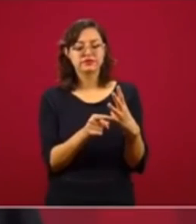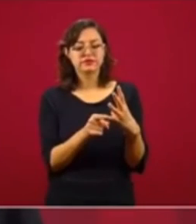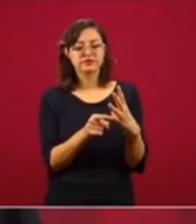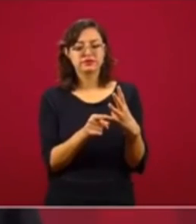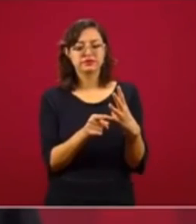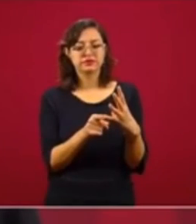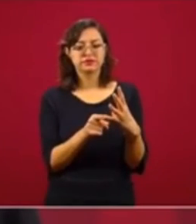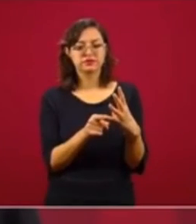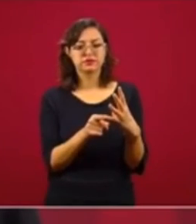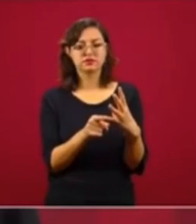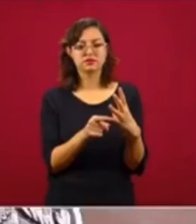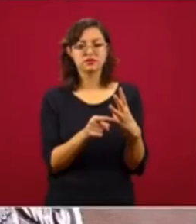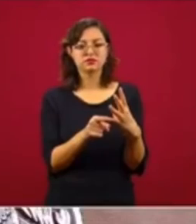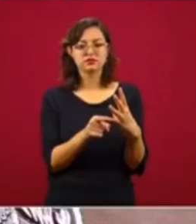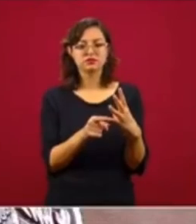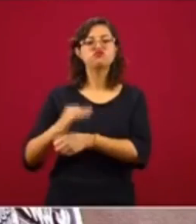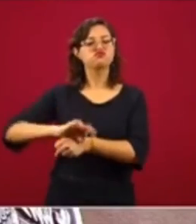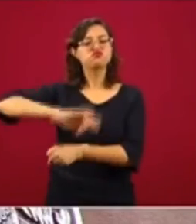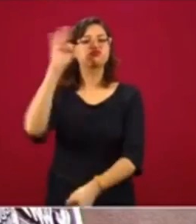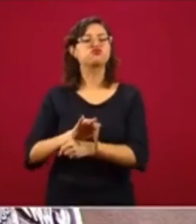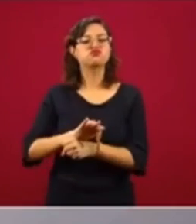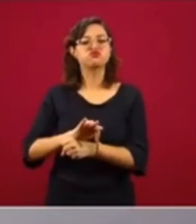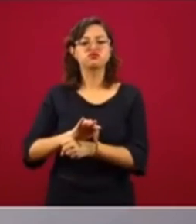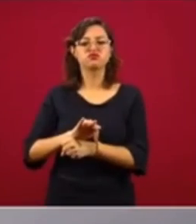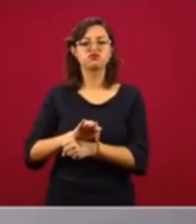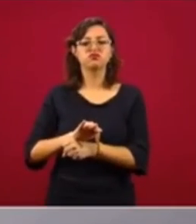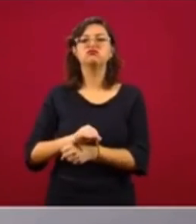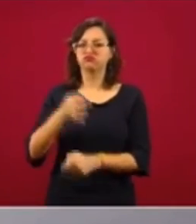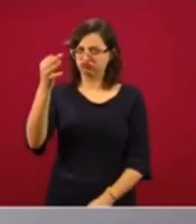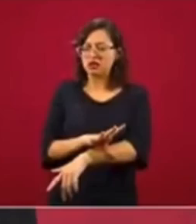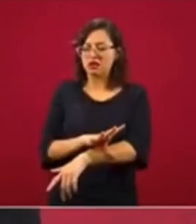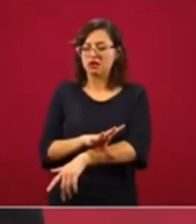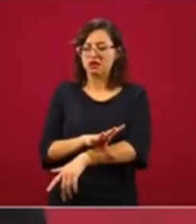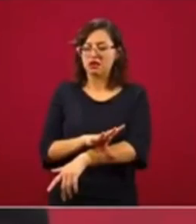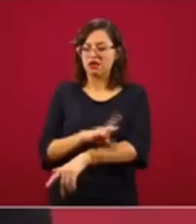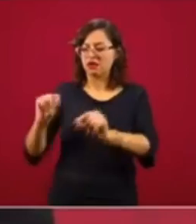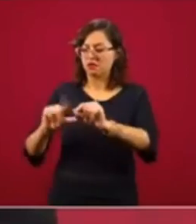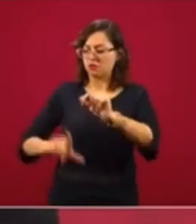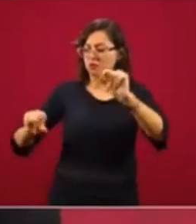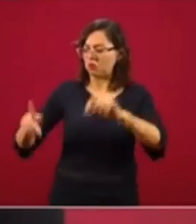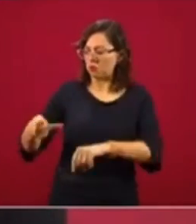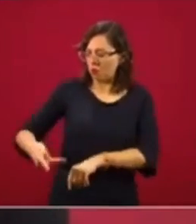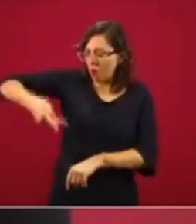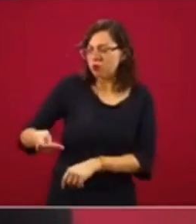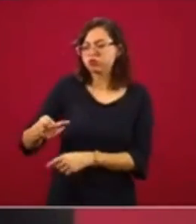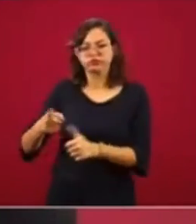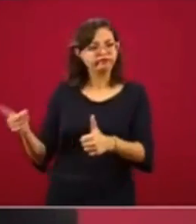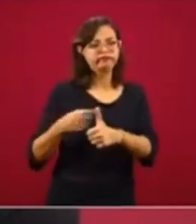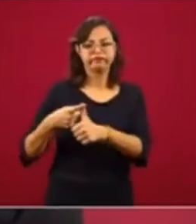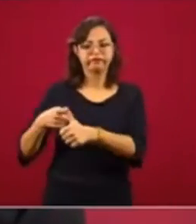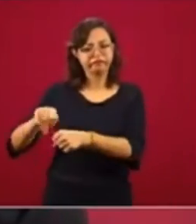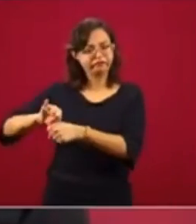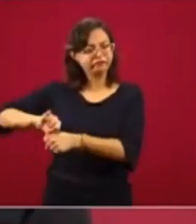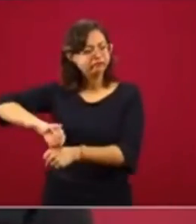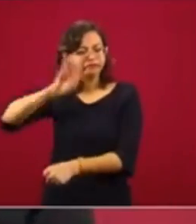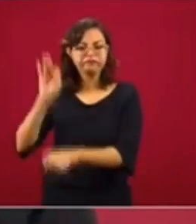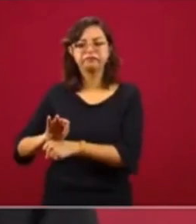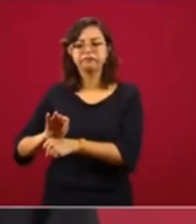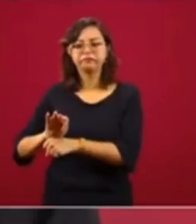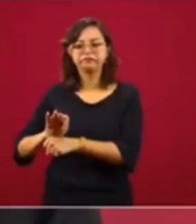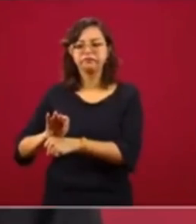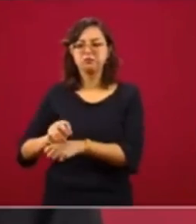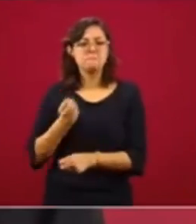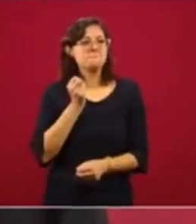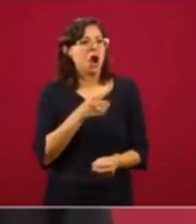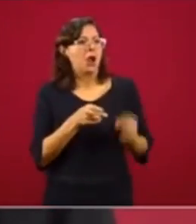defender nuestro criterio en los tribunales. Nuestra decisión de que no